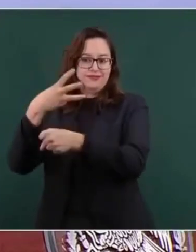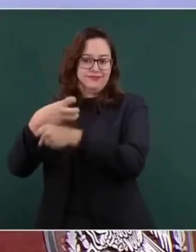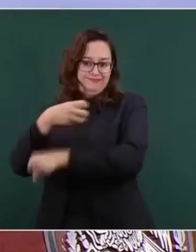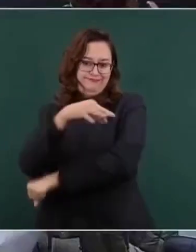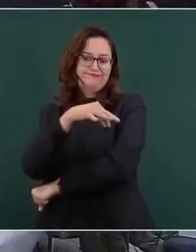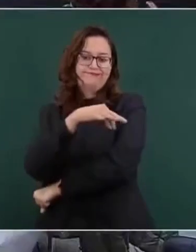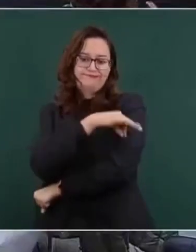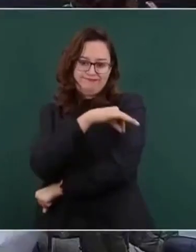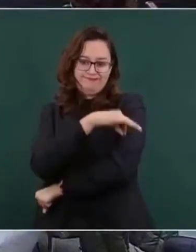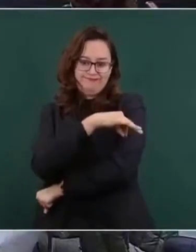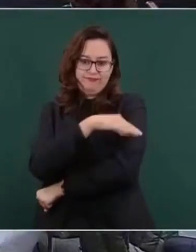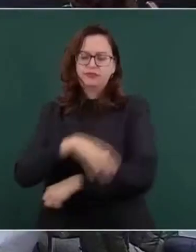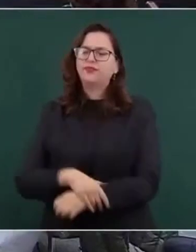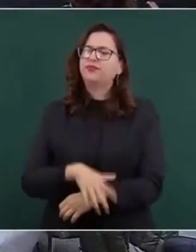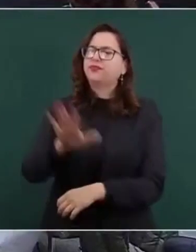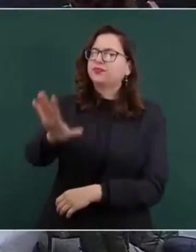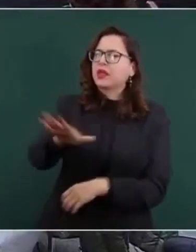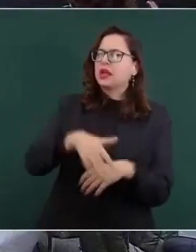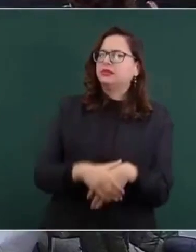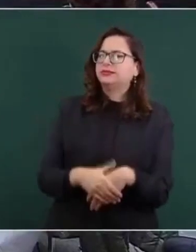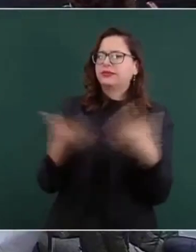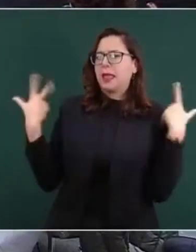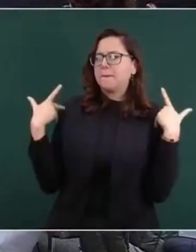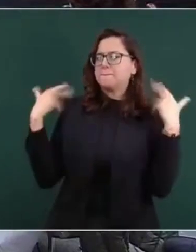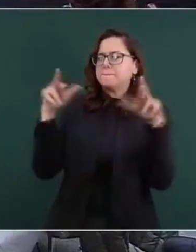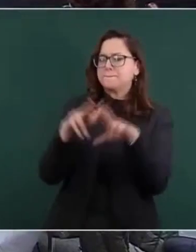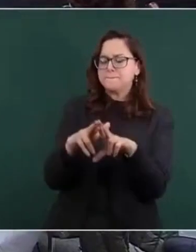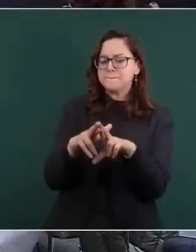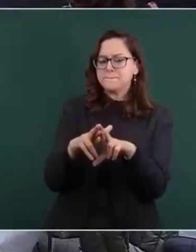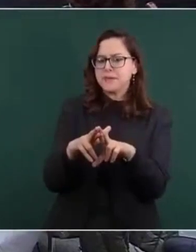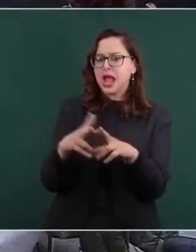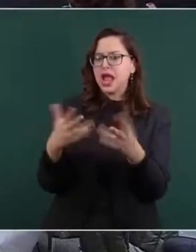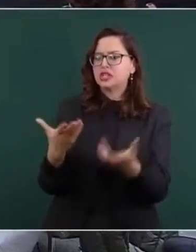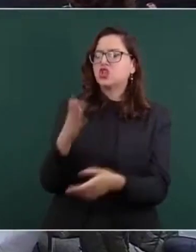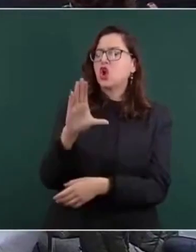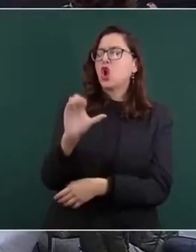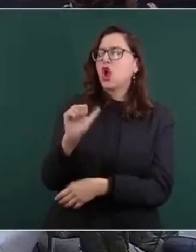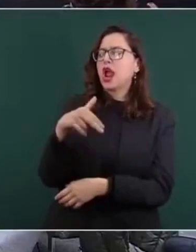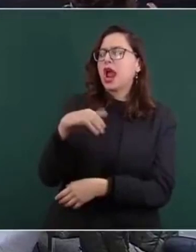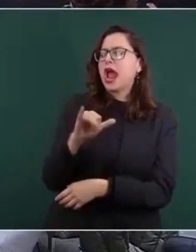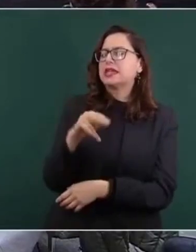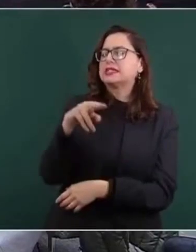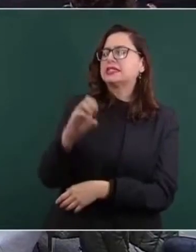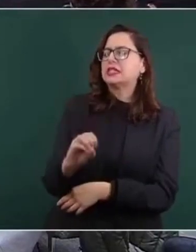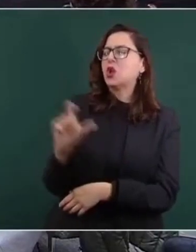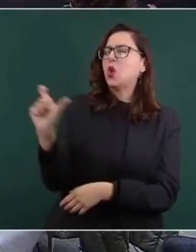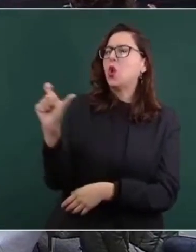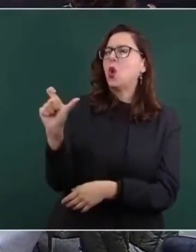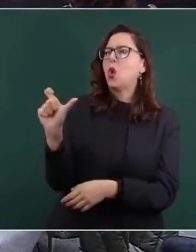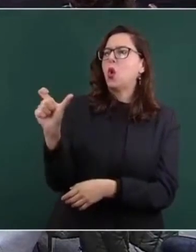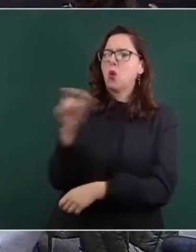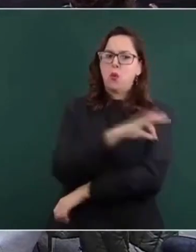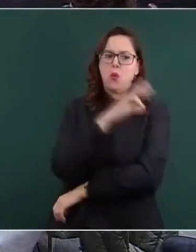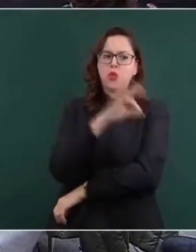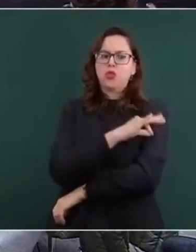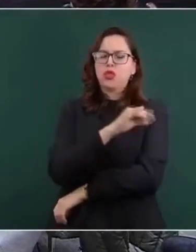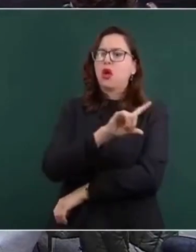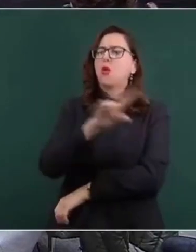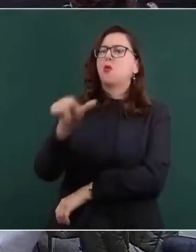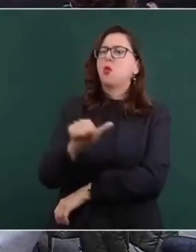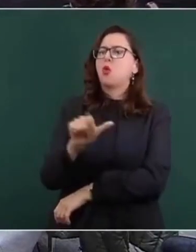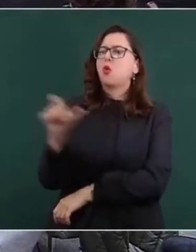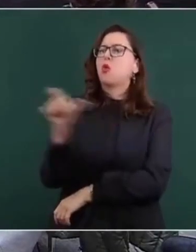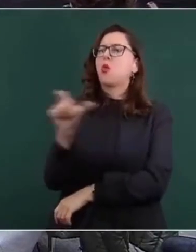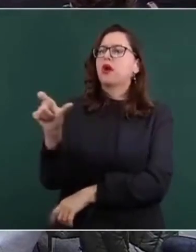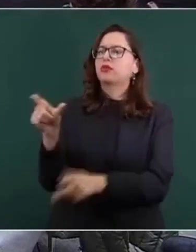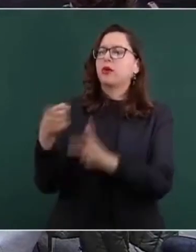Presidente, y en el caso de los maestros que fueron vacunados con pancino, ¿para cuándo empezaría? Porque se había dicho que en seis meses tendrían que